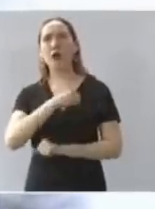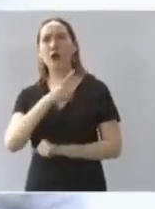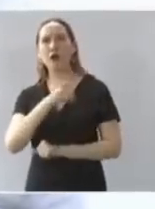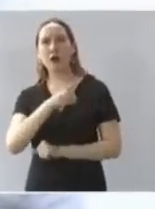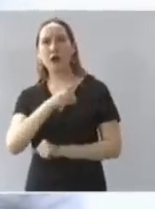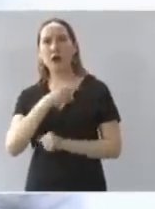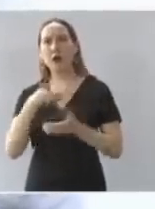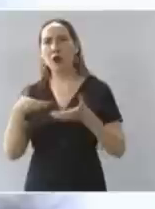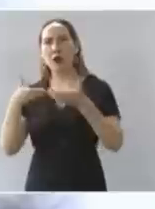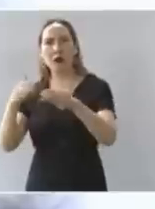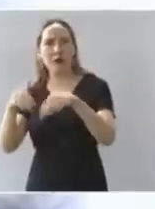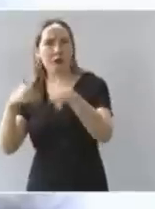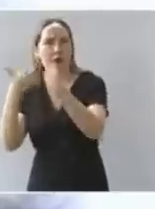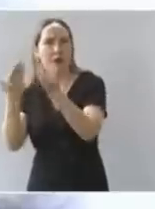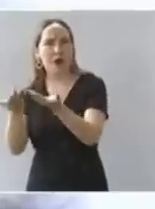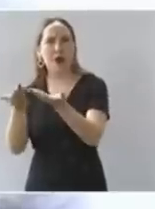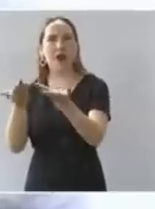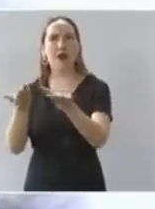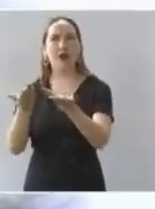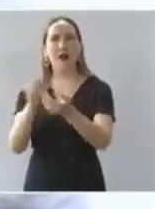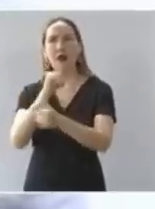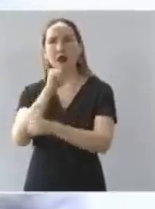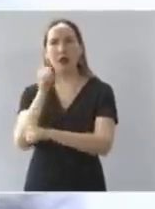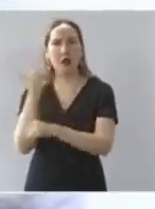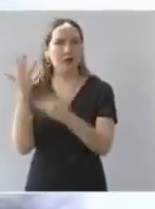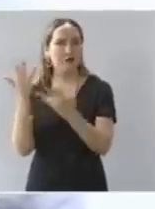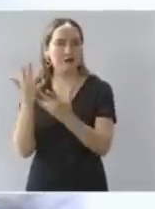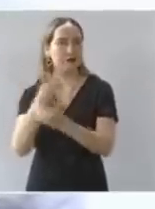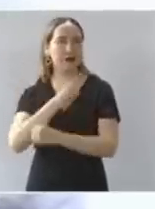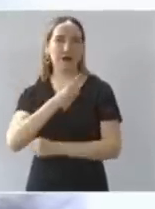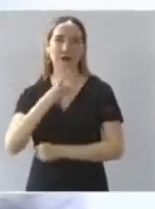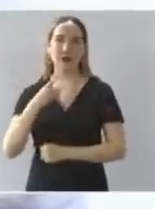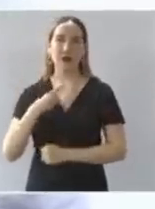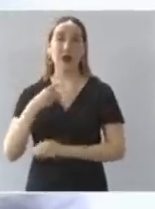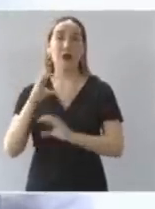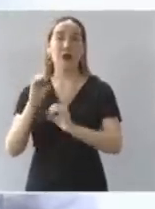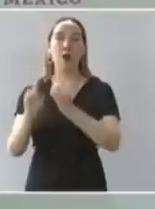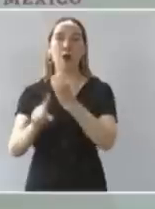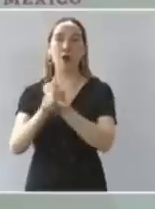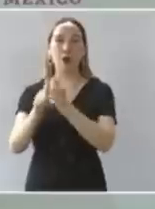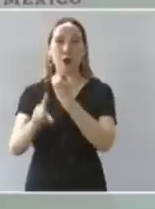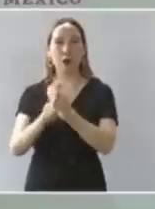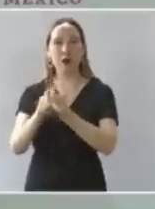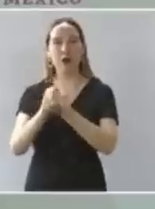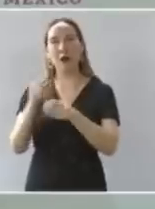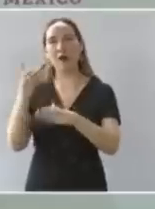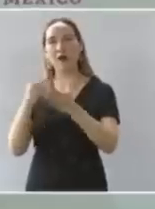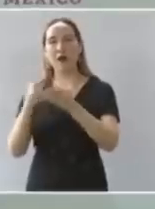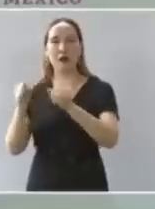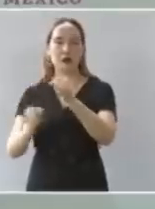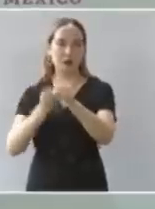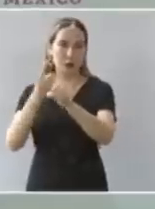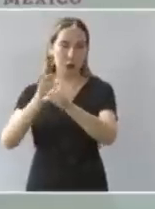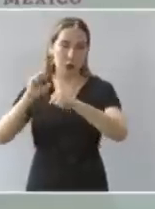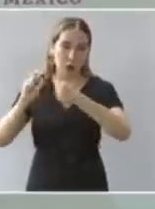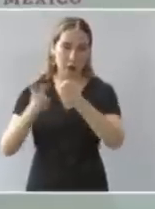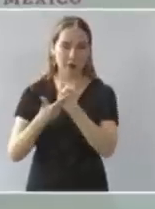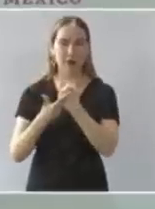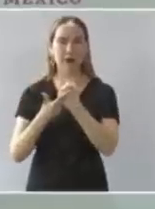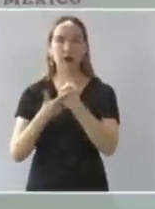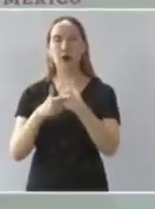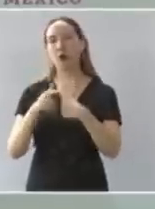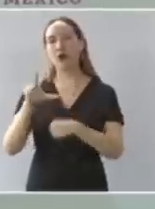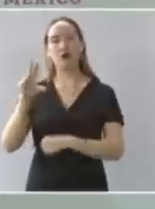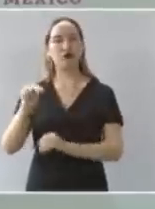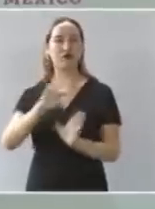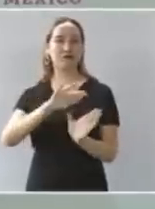que no se los lleven para la delincuencia es mejor tener trabajando estudiando